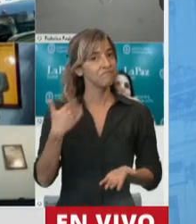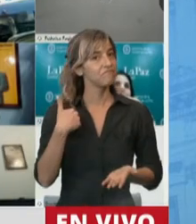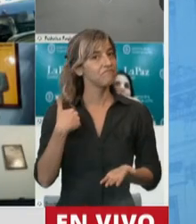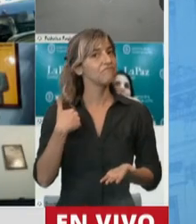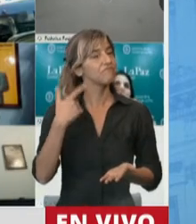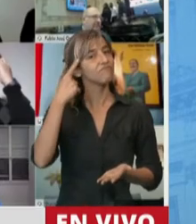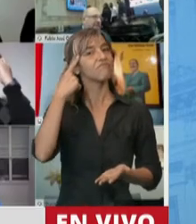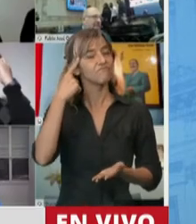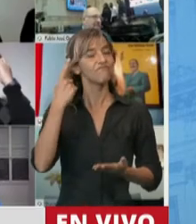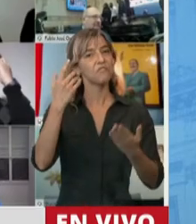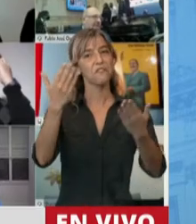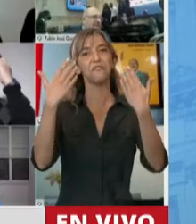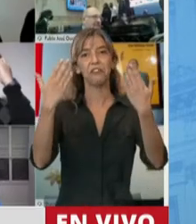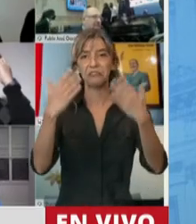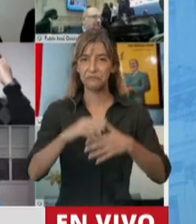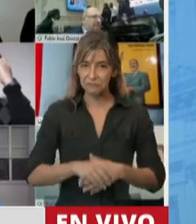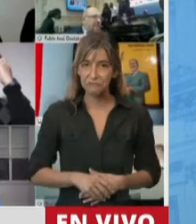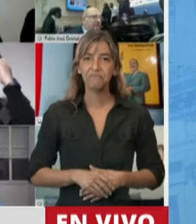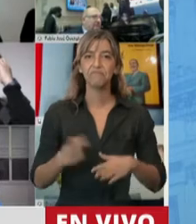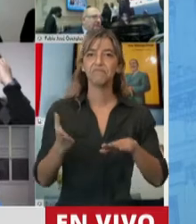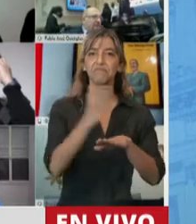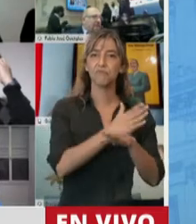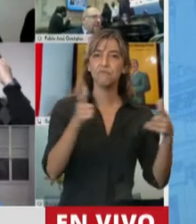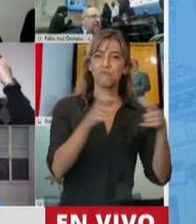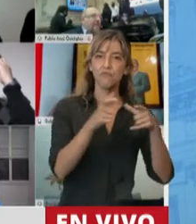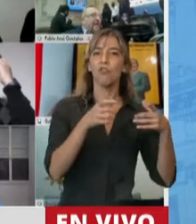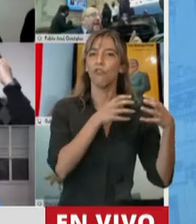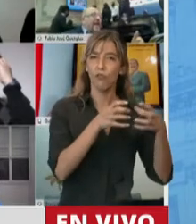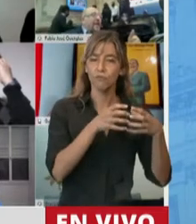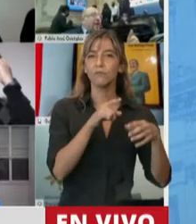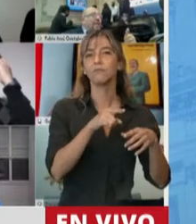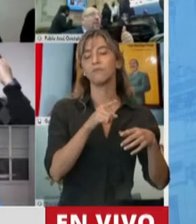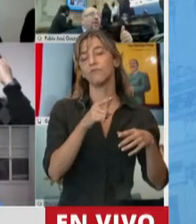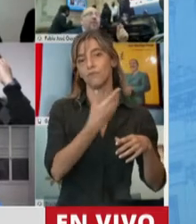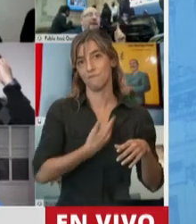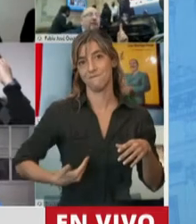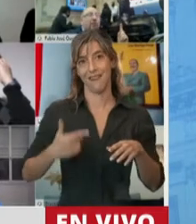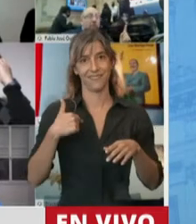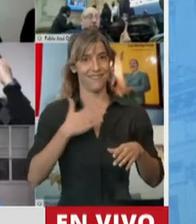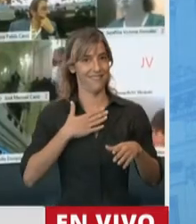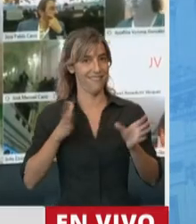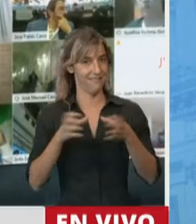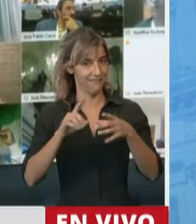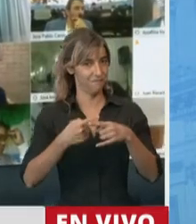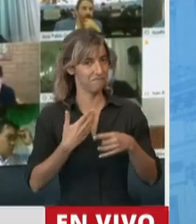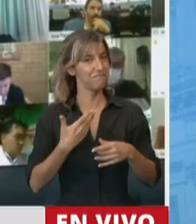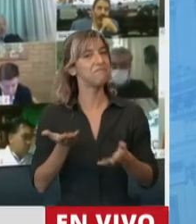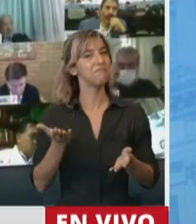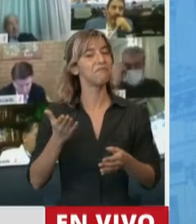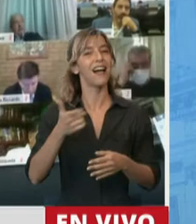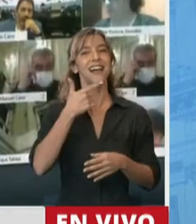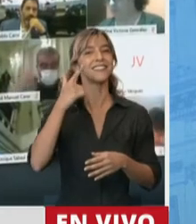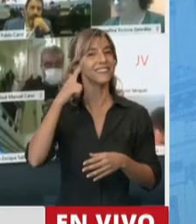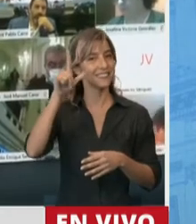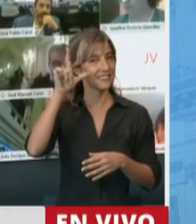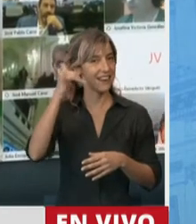el trabajo de la comisión y a la presidenta, mi compañera Valisa Silei, que realmente han realizado